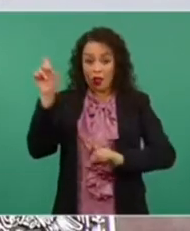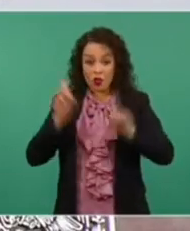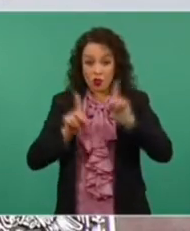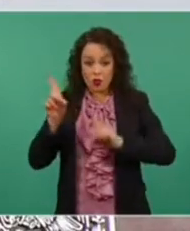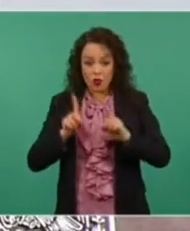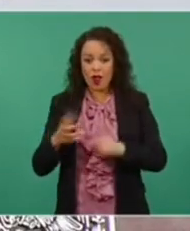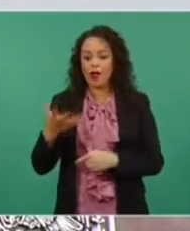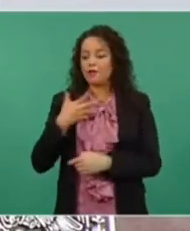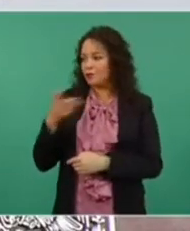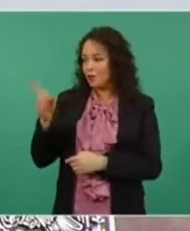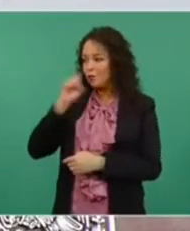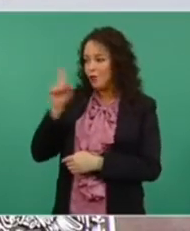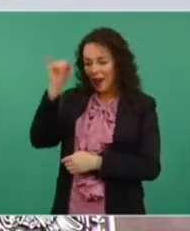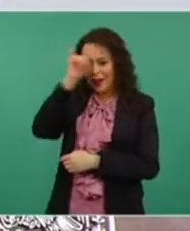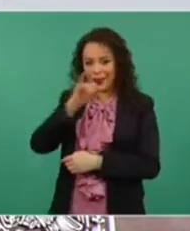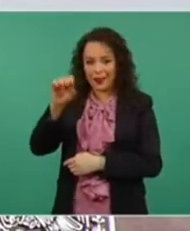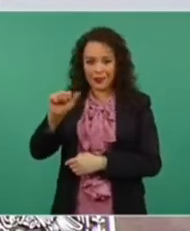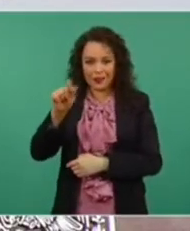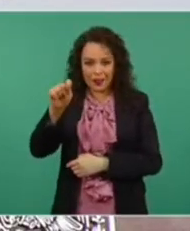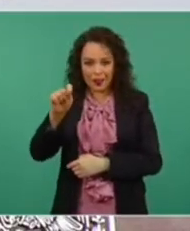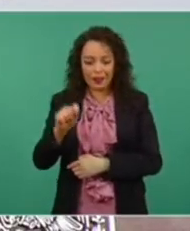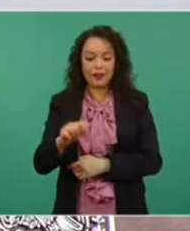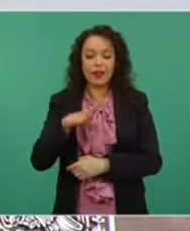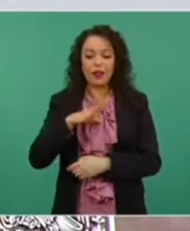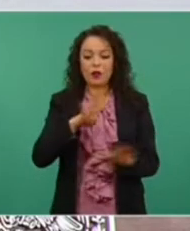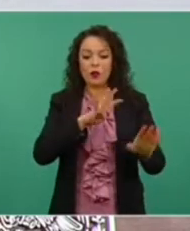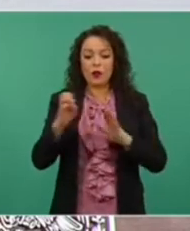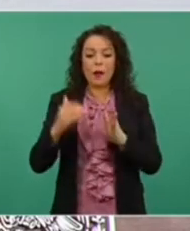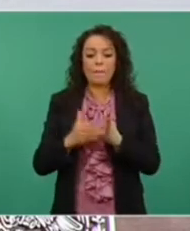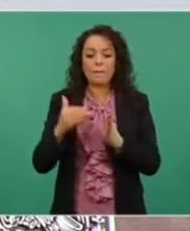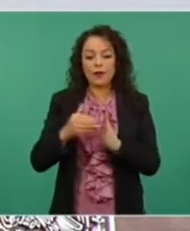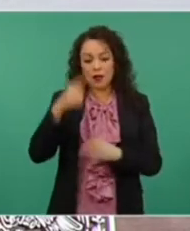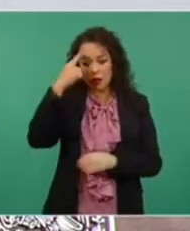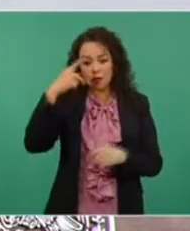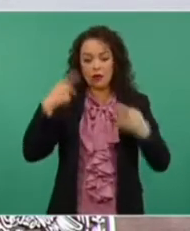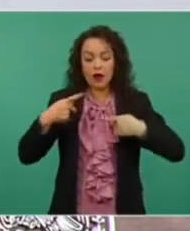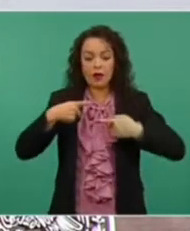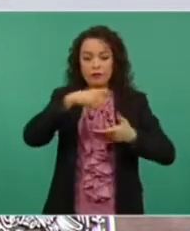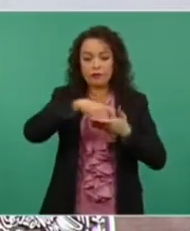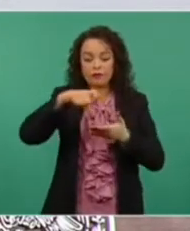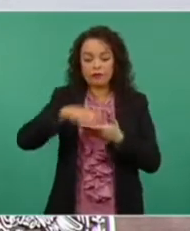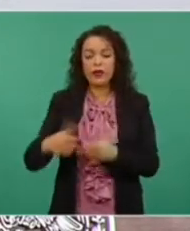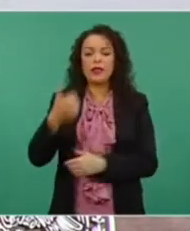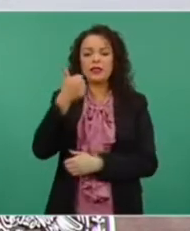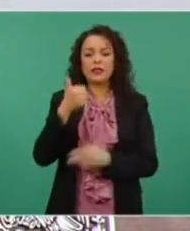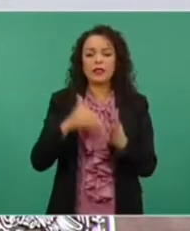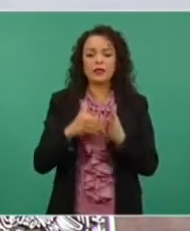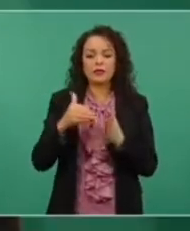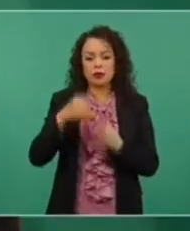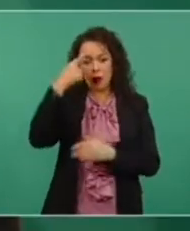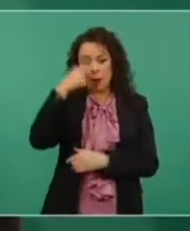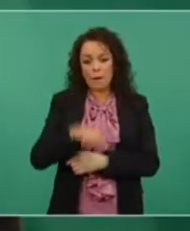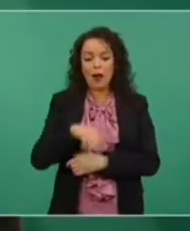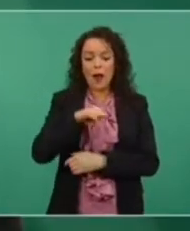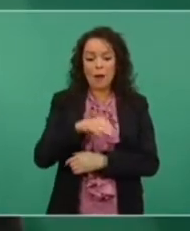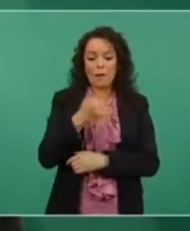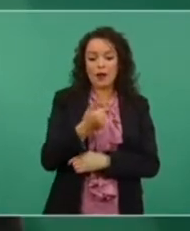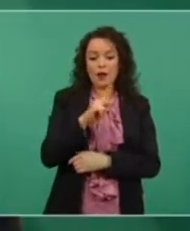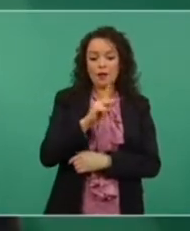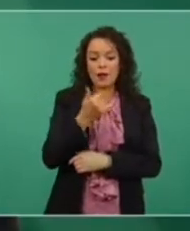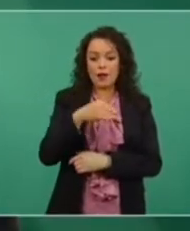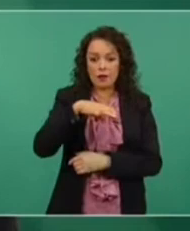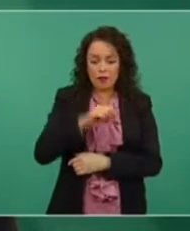jefa del SAT, en el cual se participan 400 millones para los consumidores y 100 millones para comercios MIPIMES. Aquí esto es